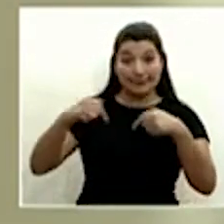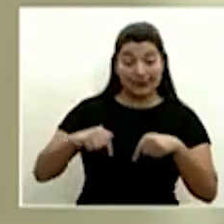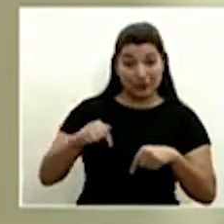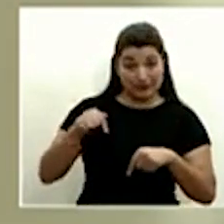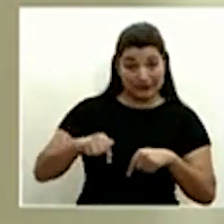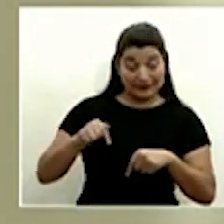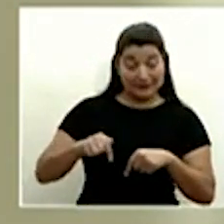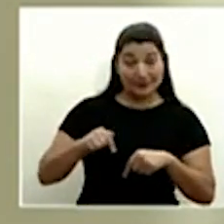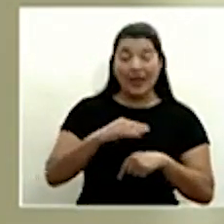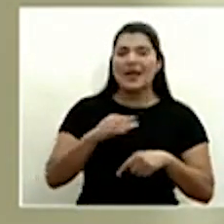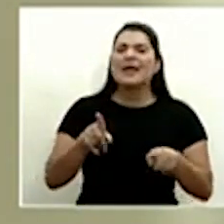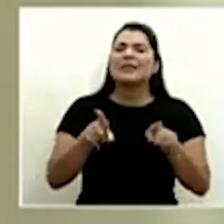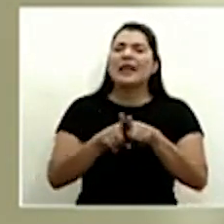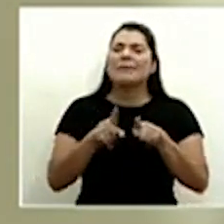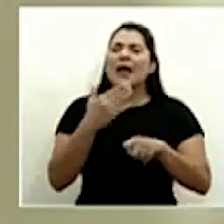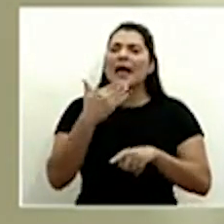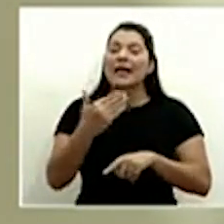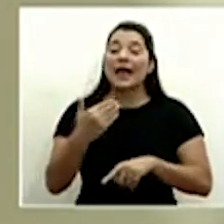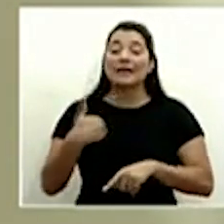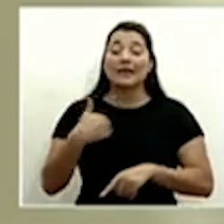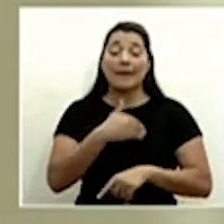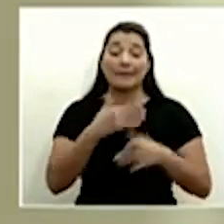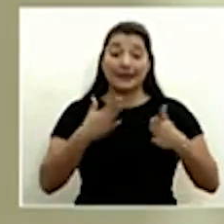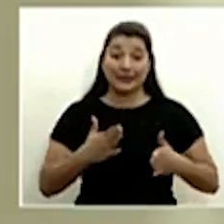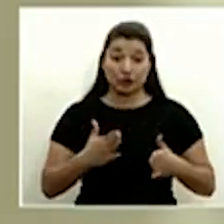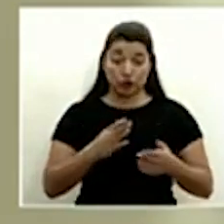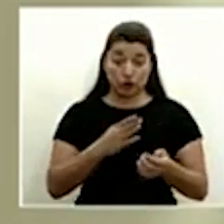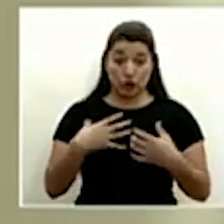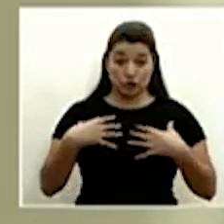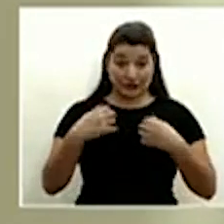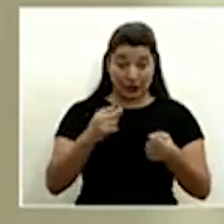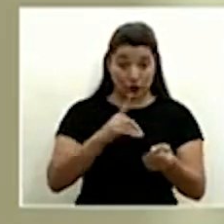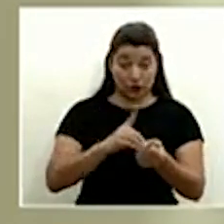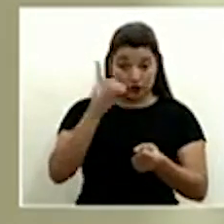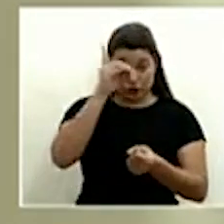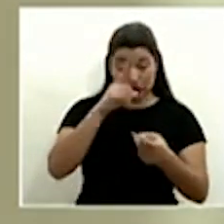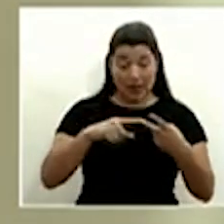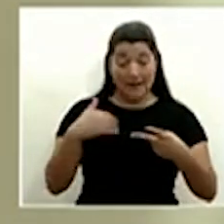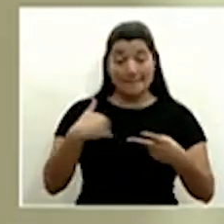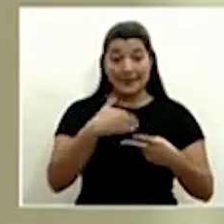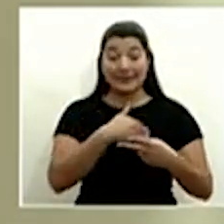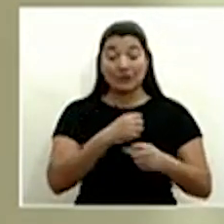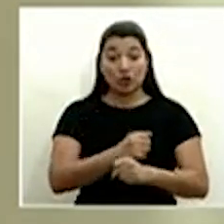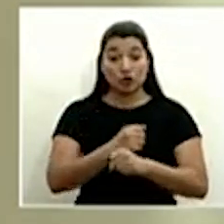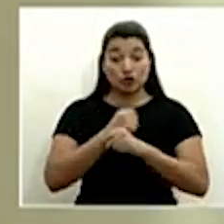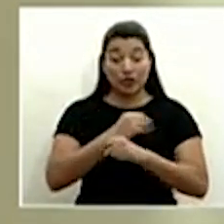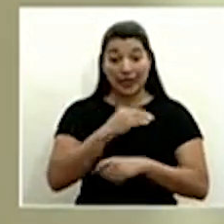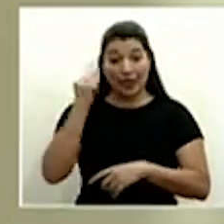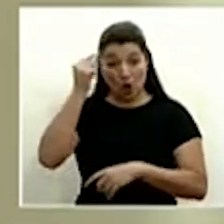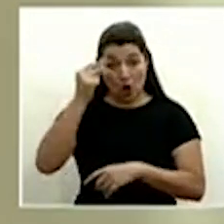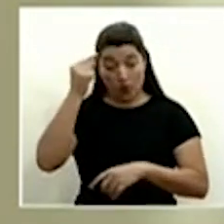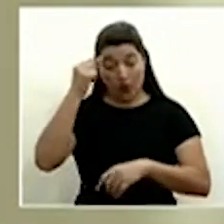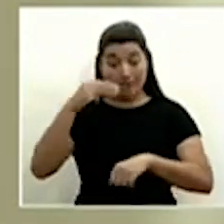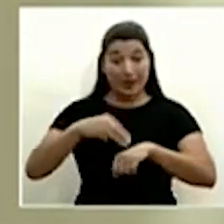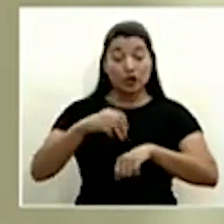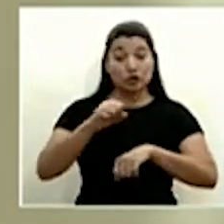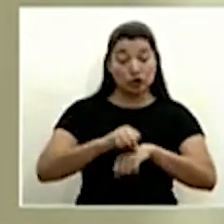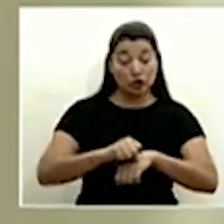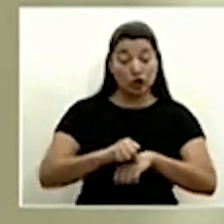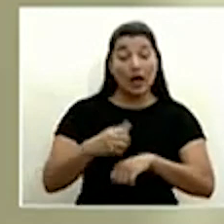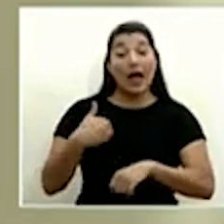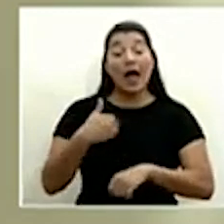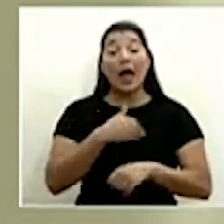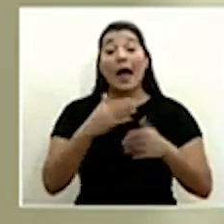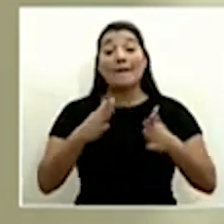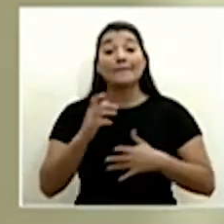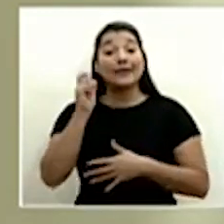presencial y también a los jerarcas el Ministro de Salud el doctor Daniel Salas al Ministro de Seguridad y Gobernación el señor Michael Soto